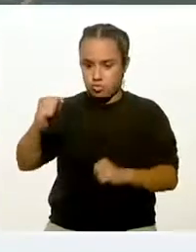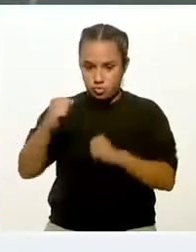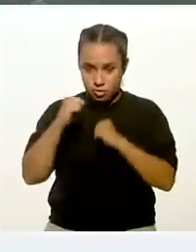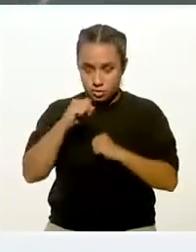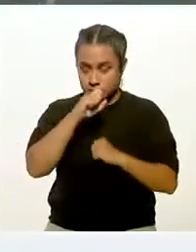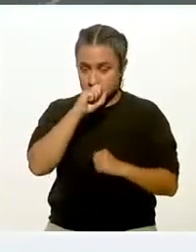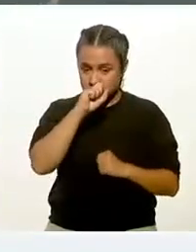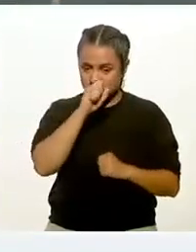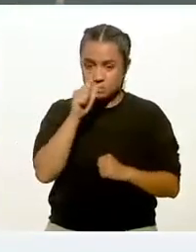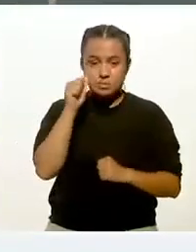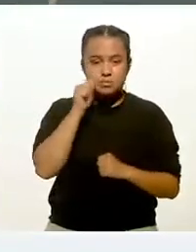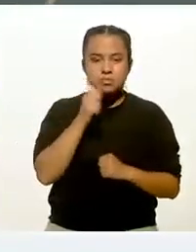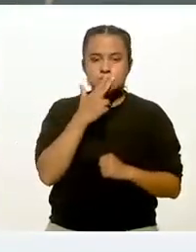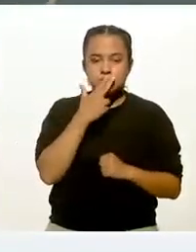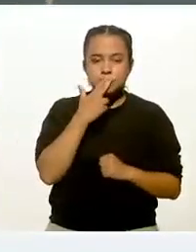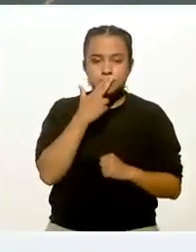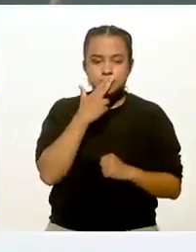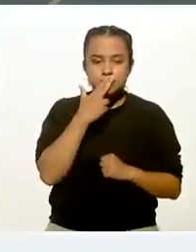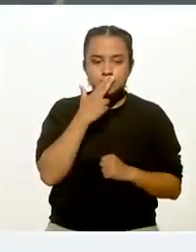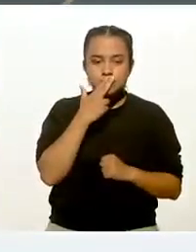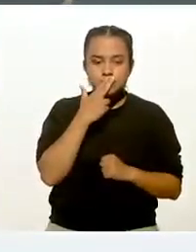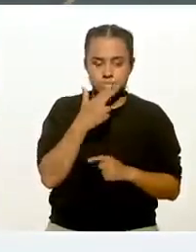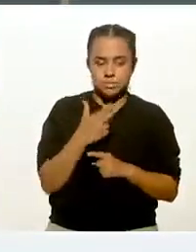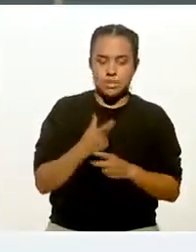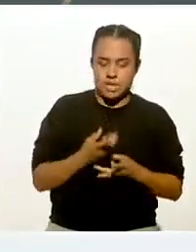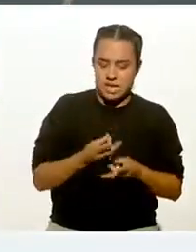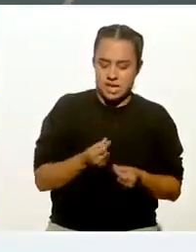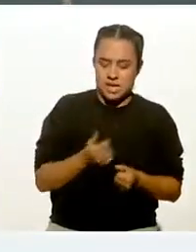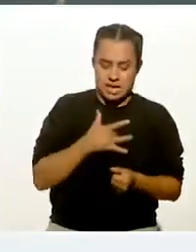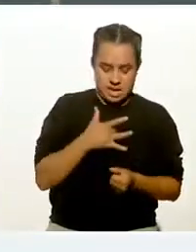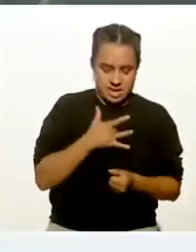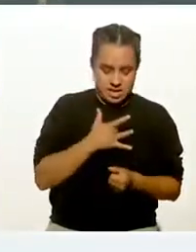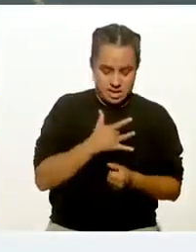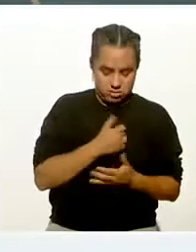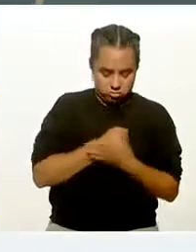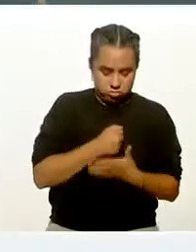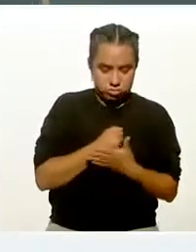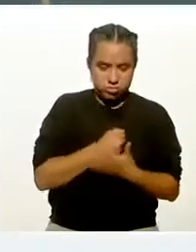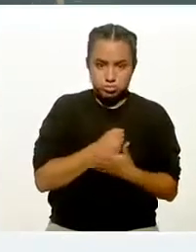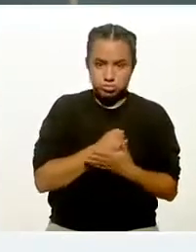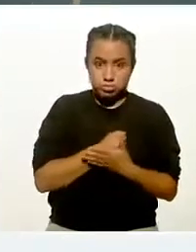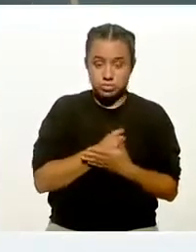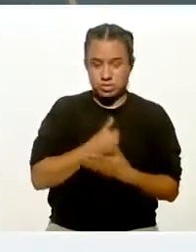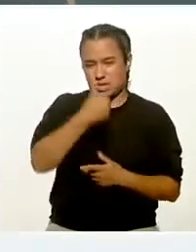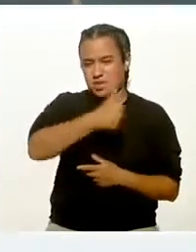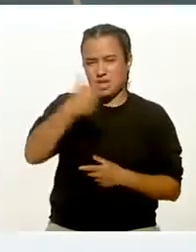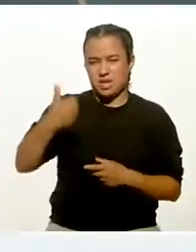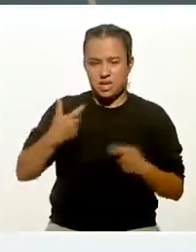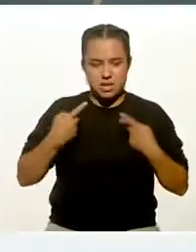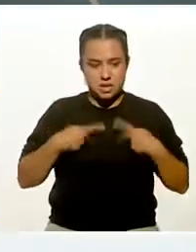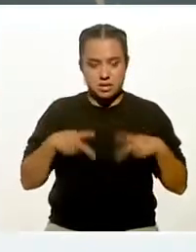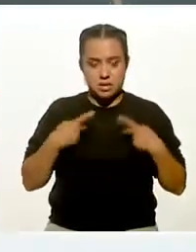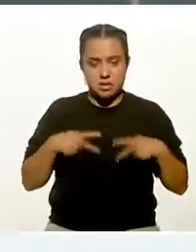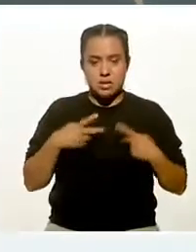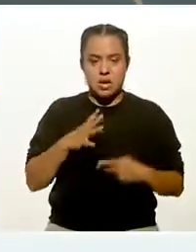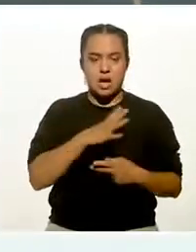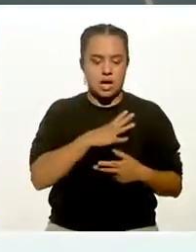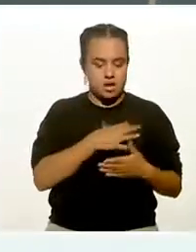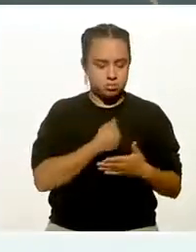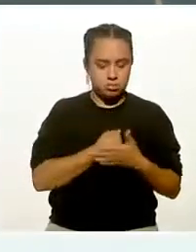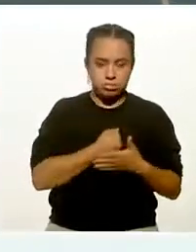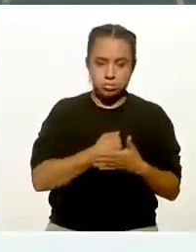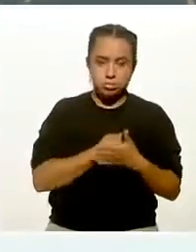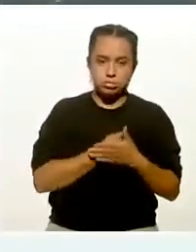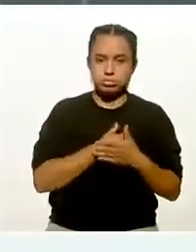utiliza el gasto cardíaco, es decir, la frecuencia cardíaca. Cada persona tiene una frecuencia cardíaca